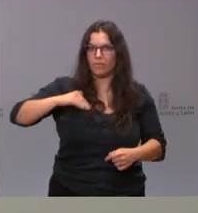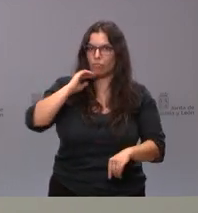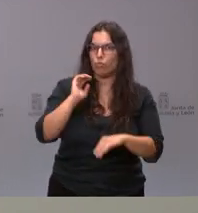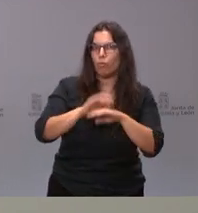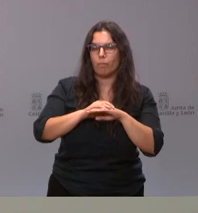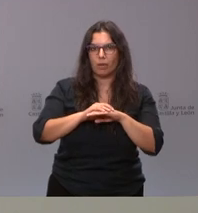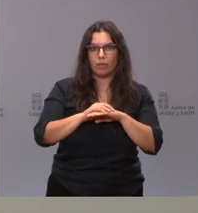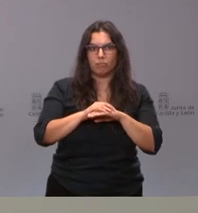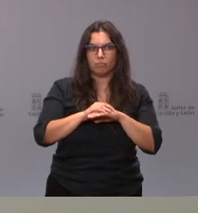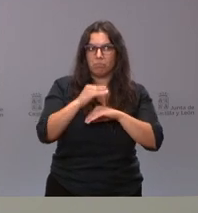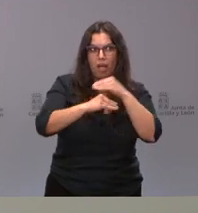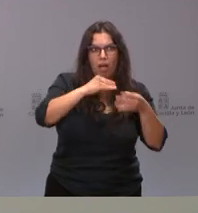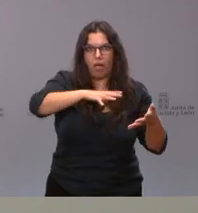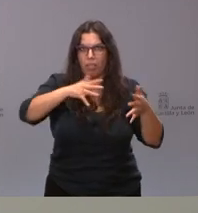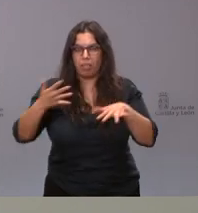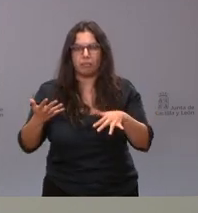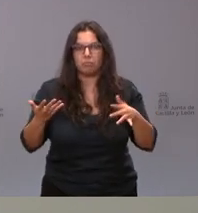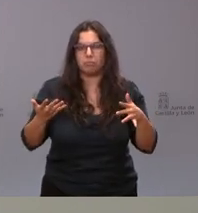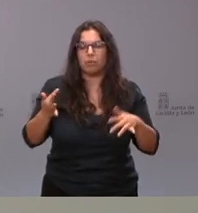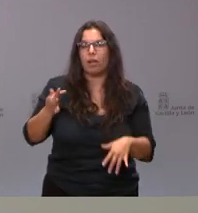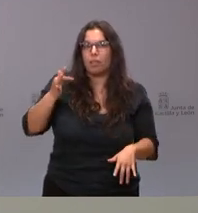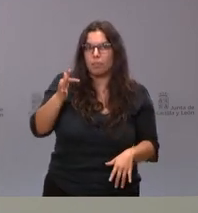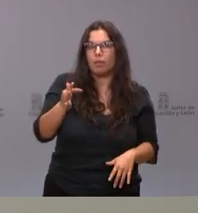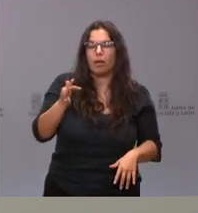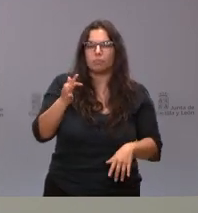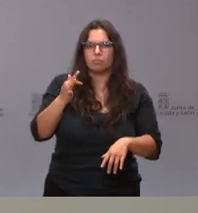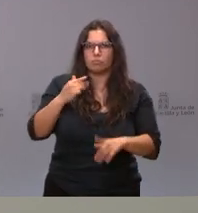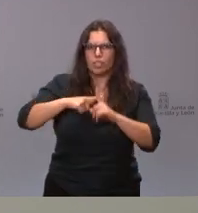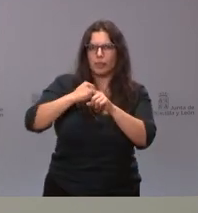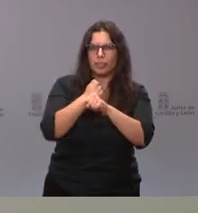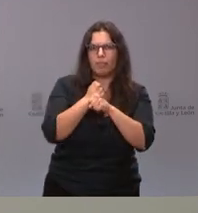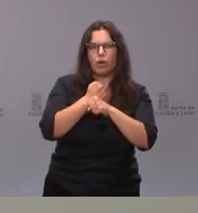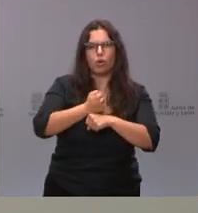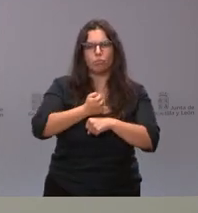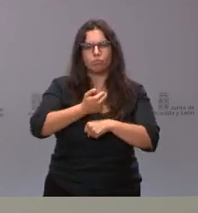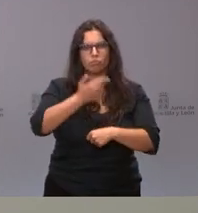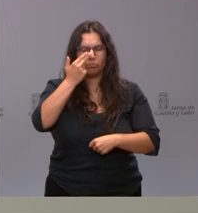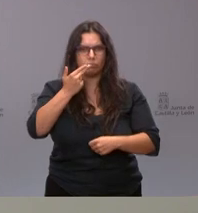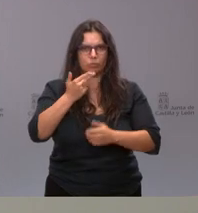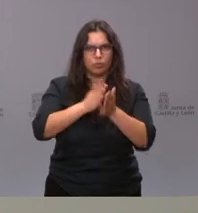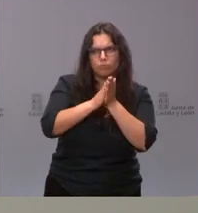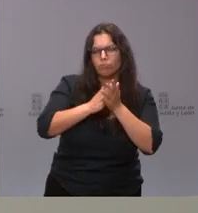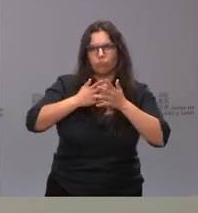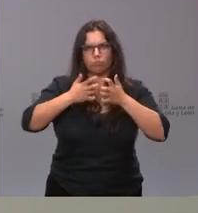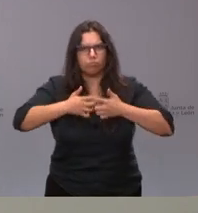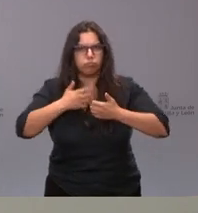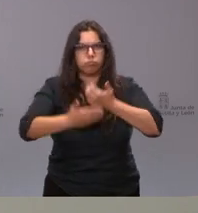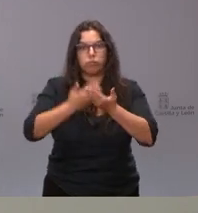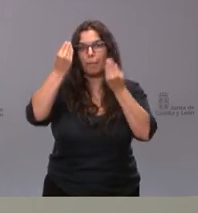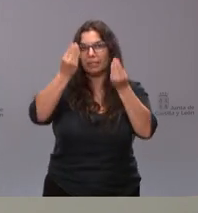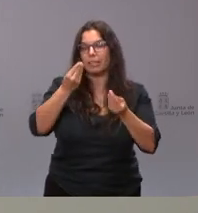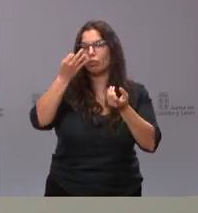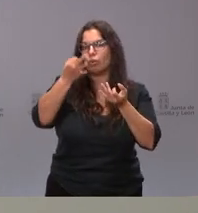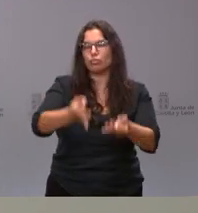de llevarlo a cabo y, además, hay un nivel de trabajo y de interés para que esto funcione, pensando siempre en las personas de